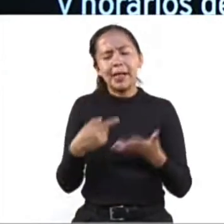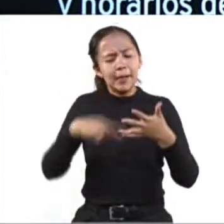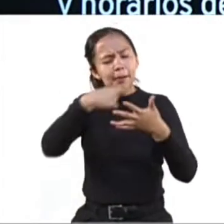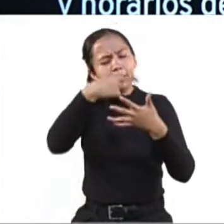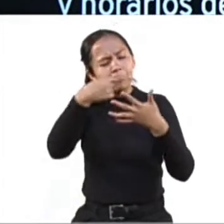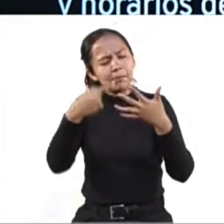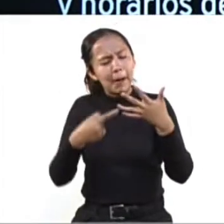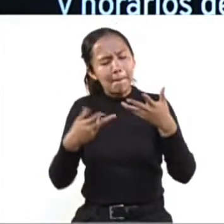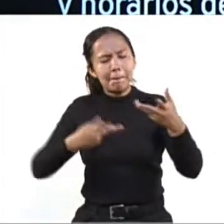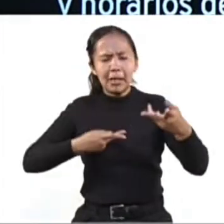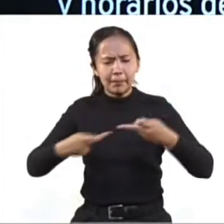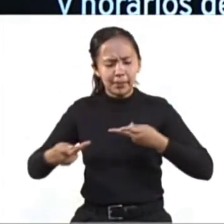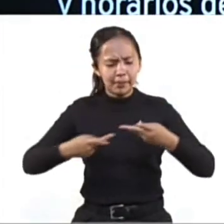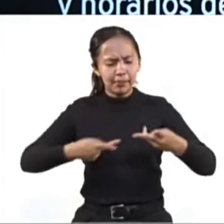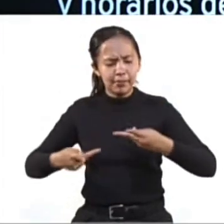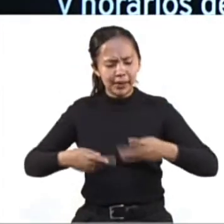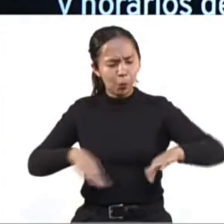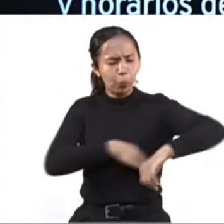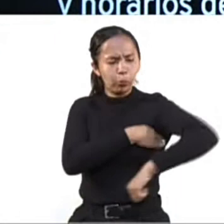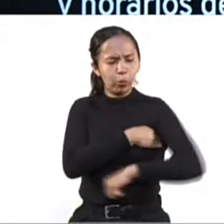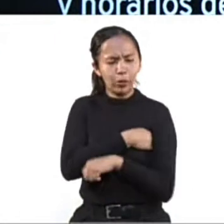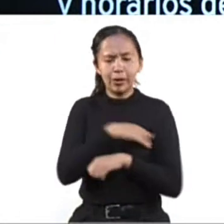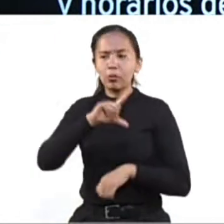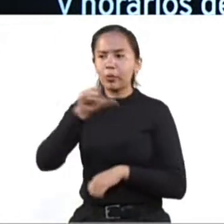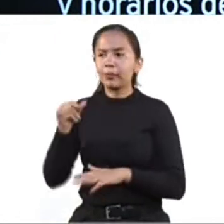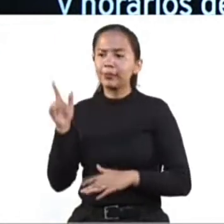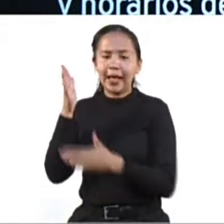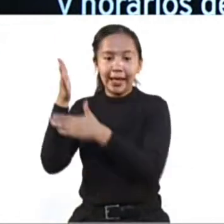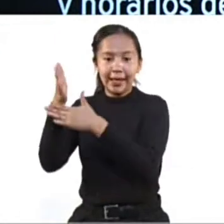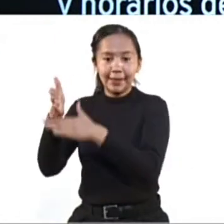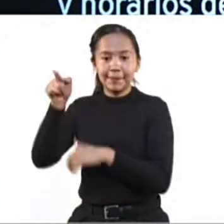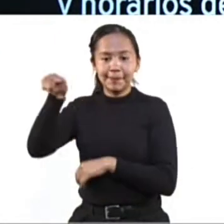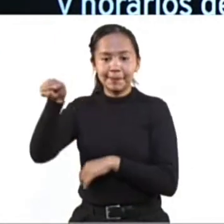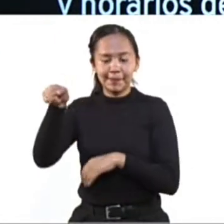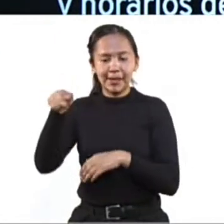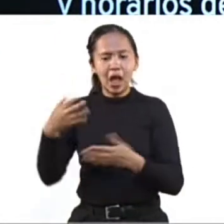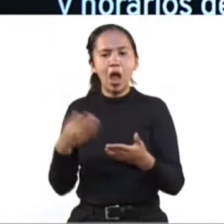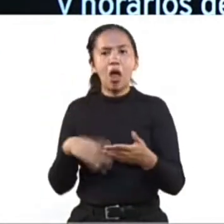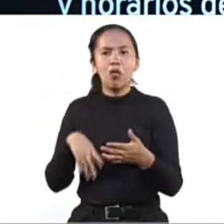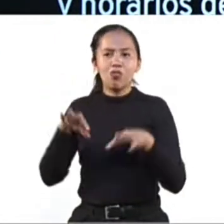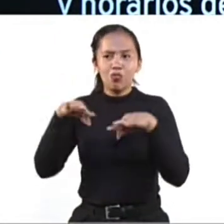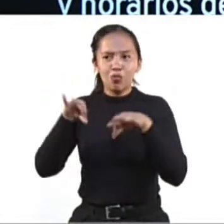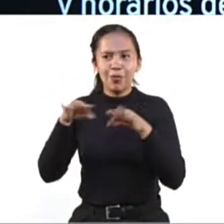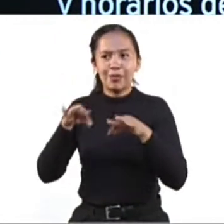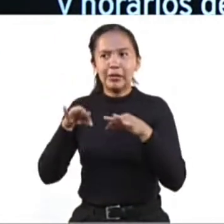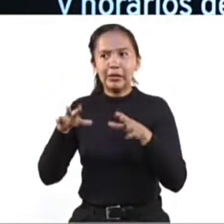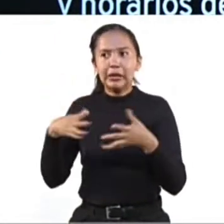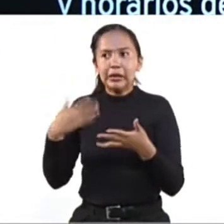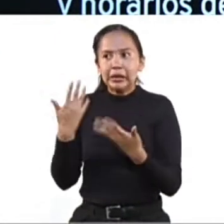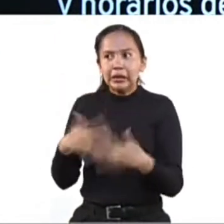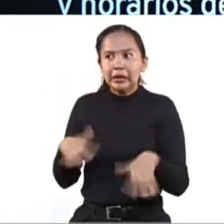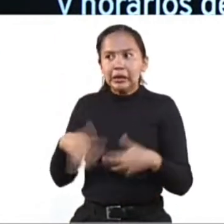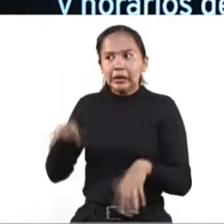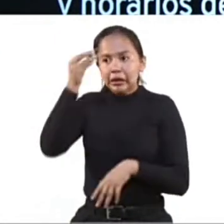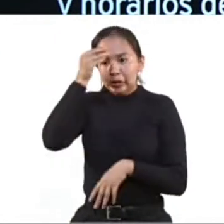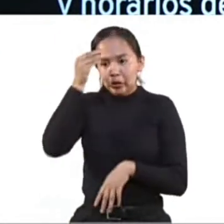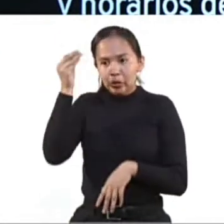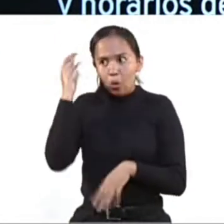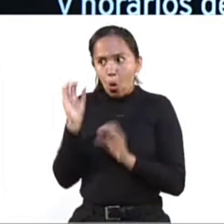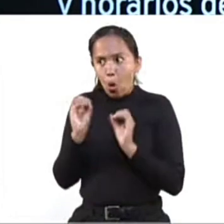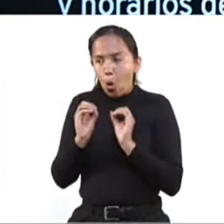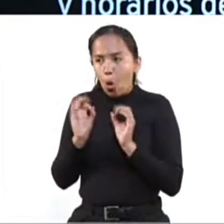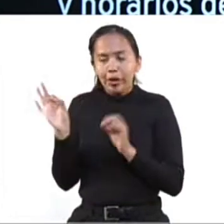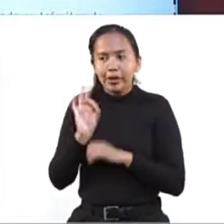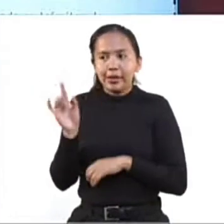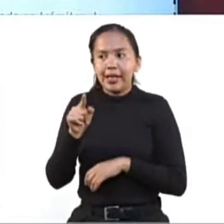cómo ir preparados y que cuando ya estén en ventanilla, no les pidan documentos que no están dentro de los requisitos oficiales. Que el